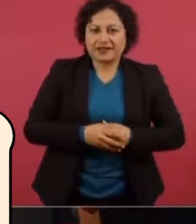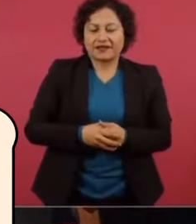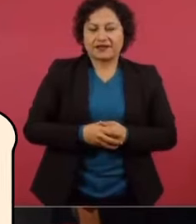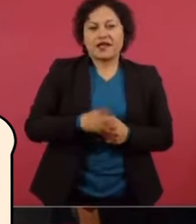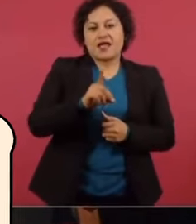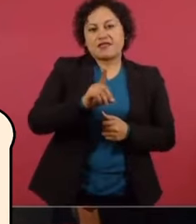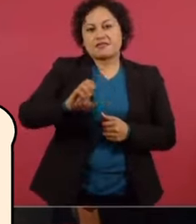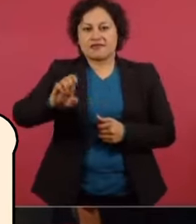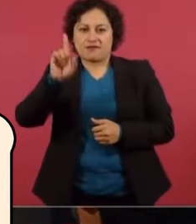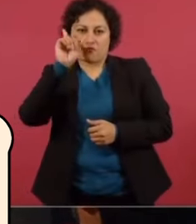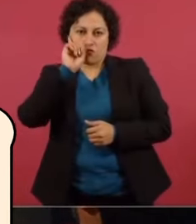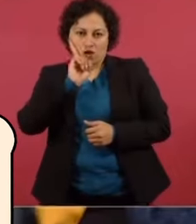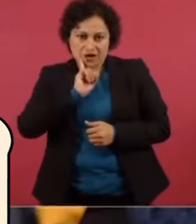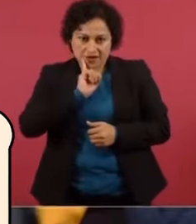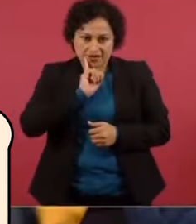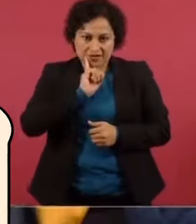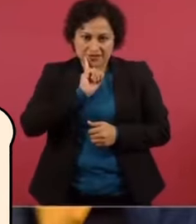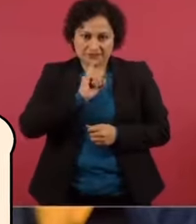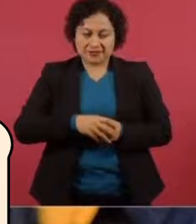Pan de mujeres,